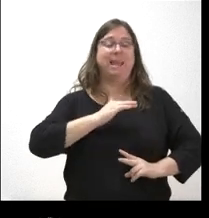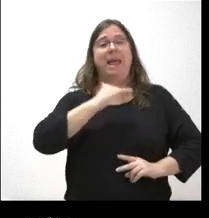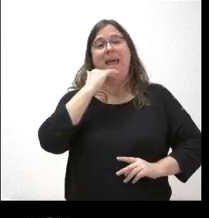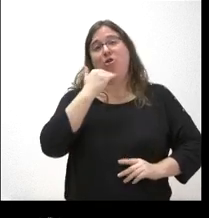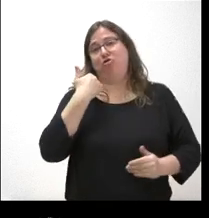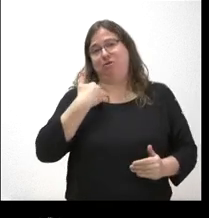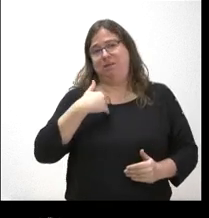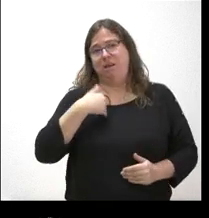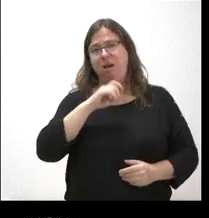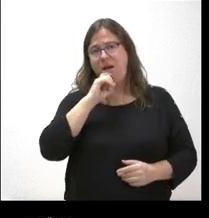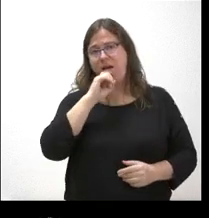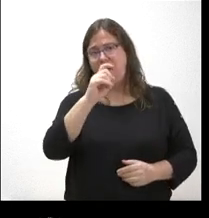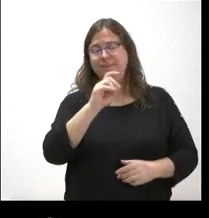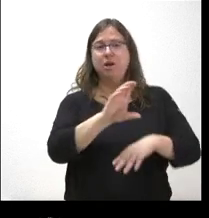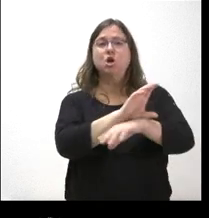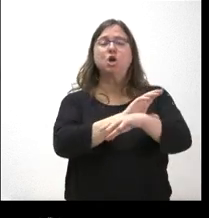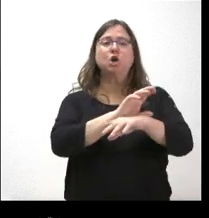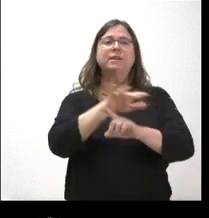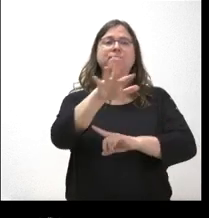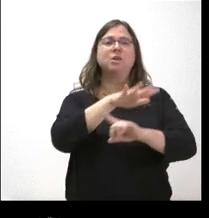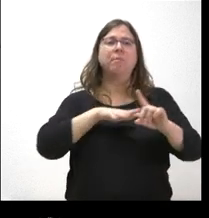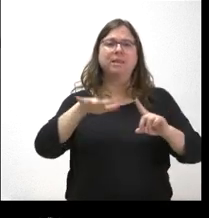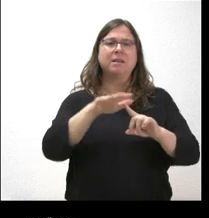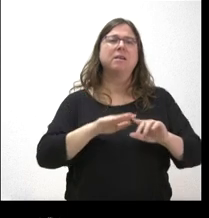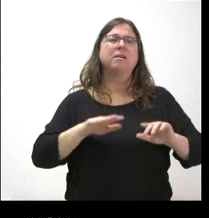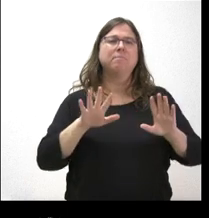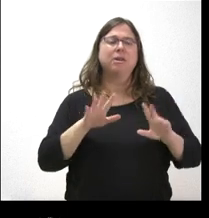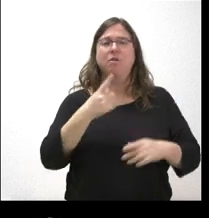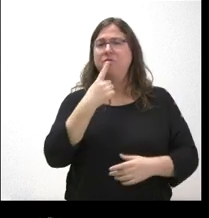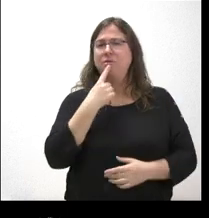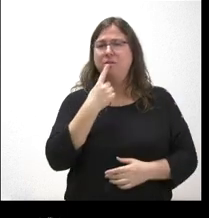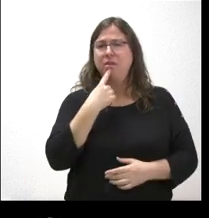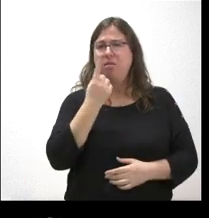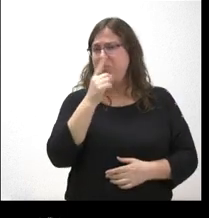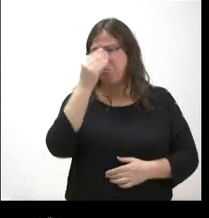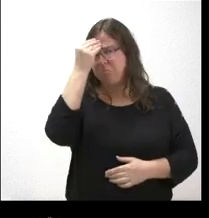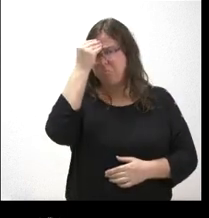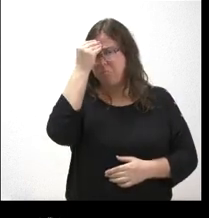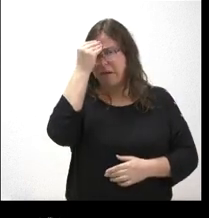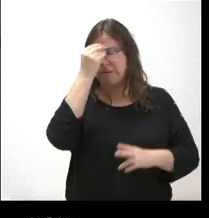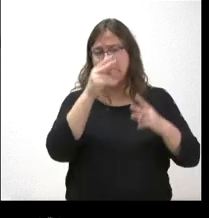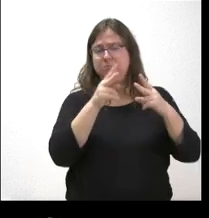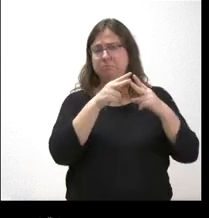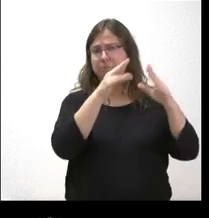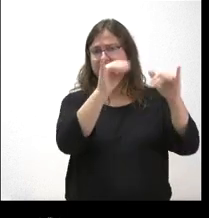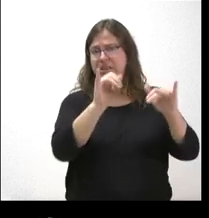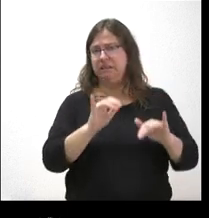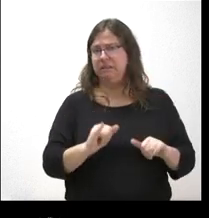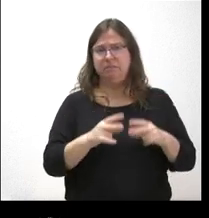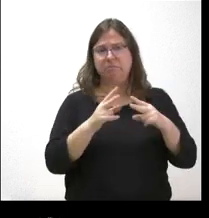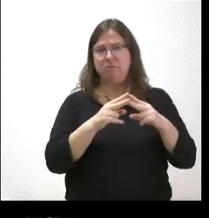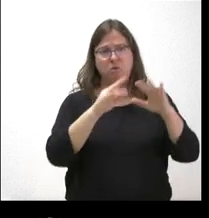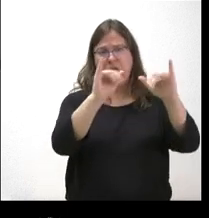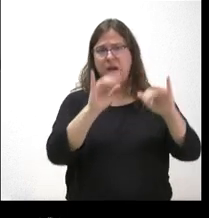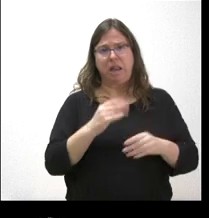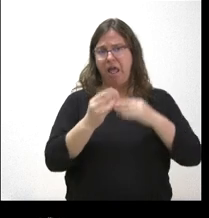ya ha dado a conocer el consejero de Medio Ambiente que en principio ha dicho que no se plantea ninguna de las dos recomendaciones cuando las en